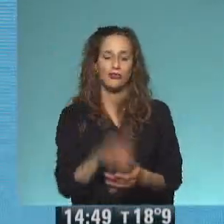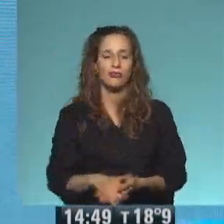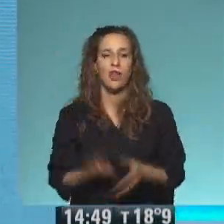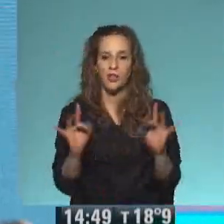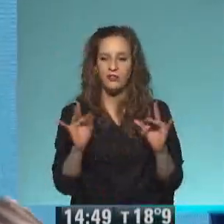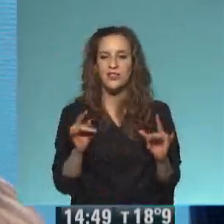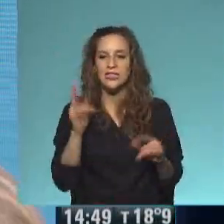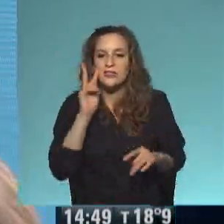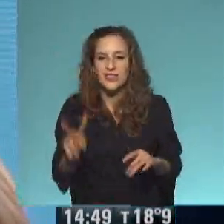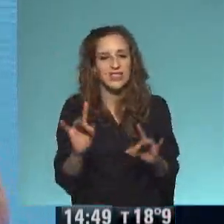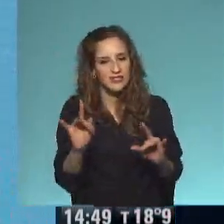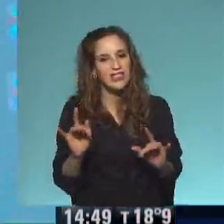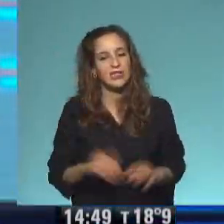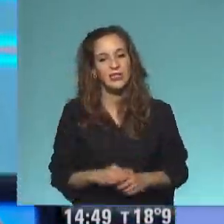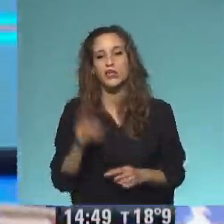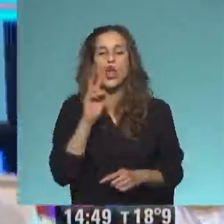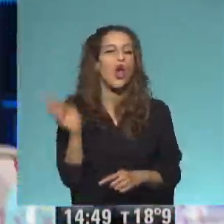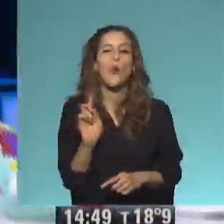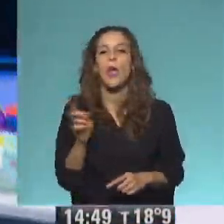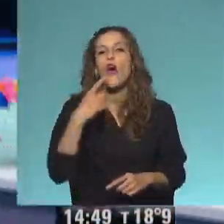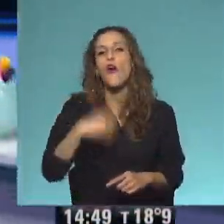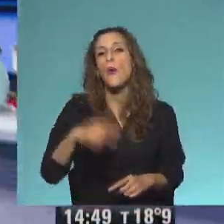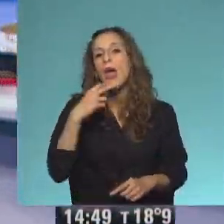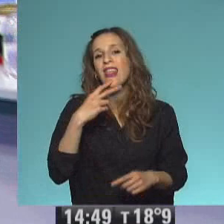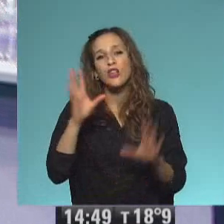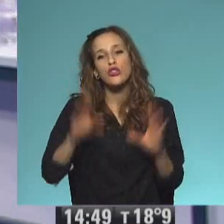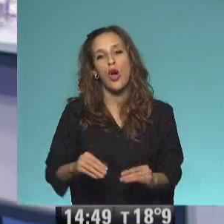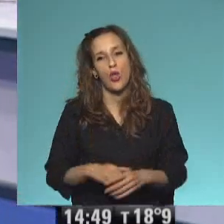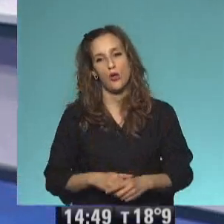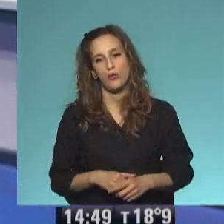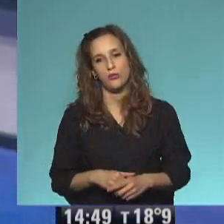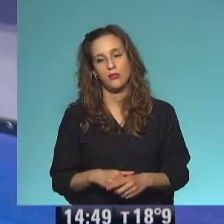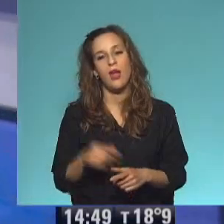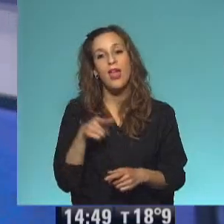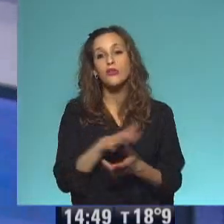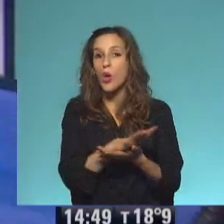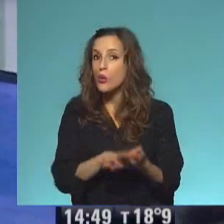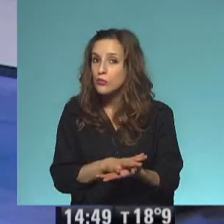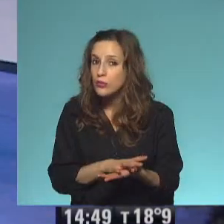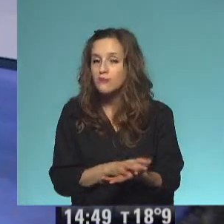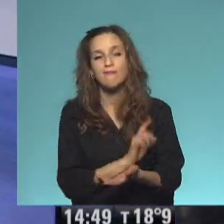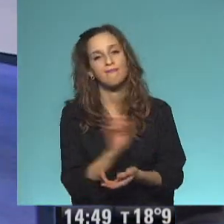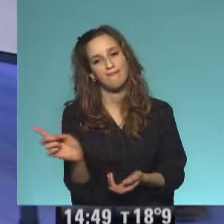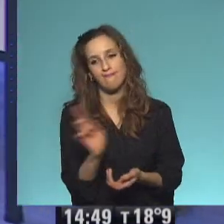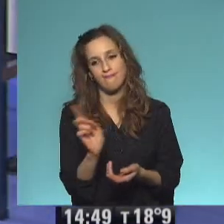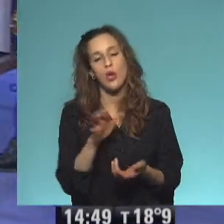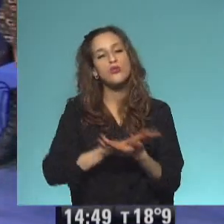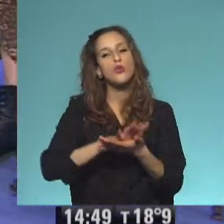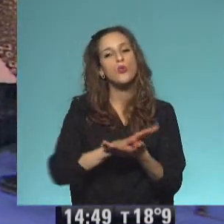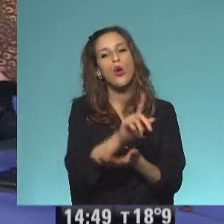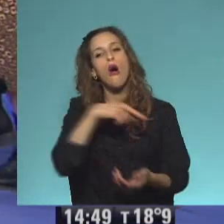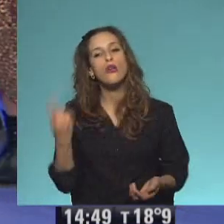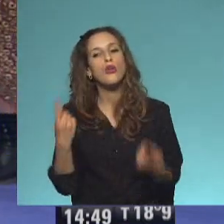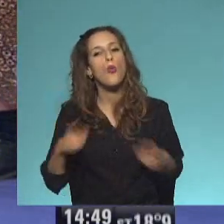a Wilbur. Yo no lo veo porque es todo verde. Entonces, esto no le funcionó. ¿Y qué solución encontró? Dijo,